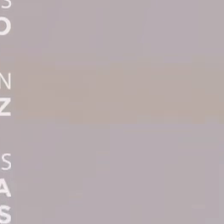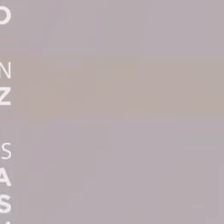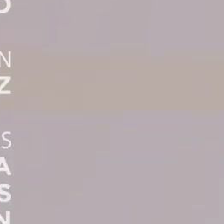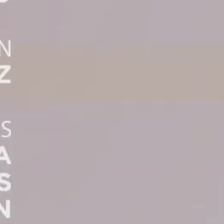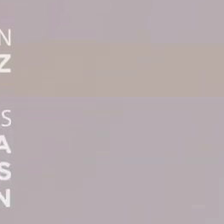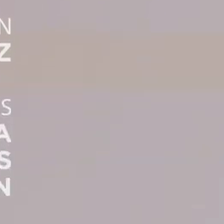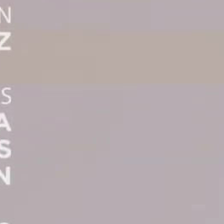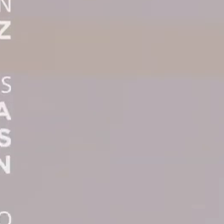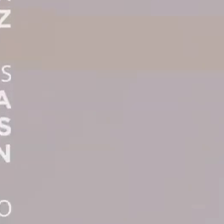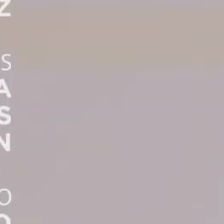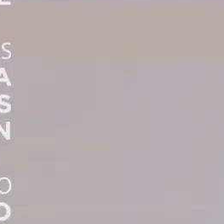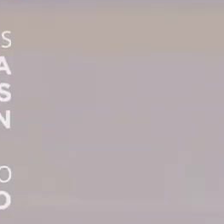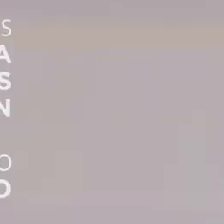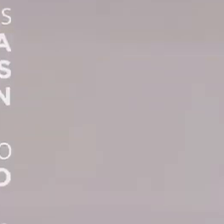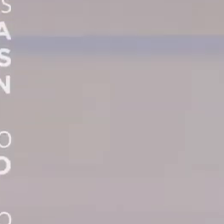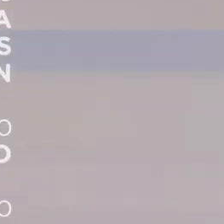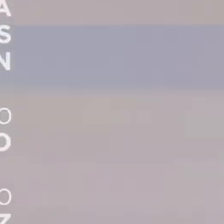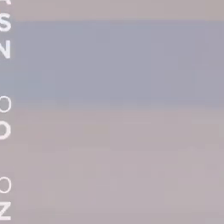Gracias por ver el